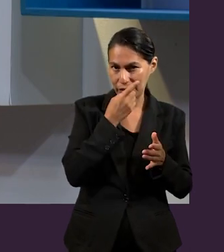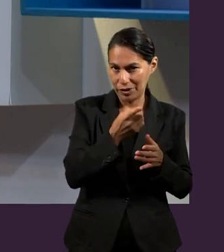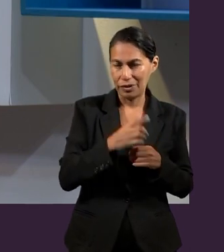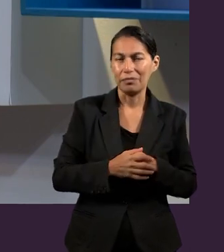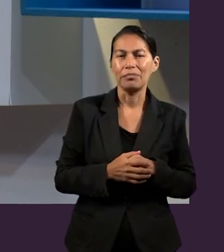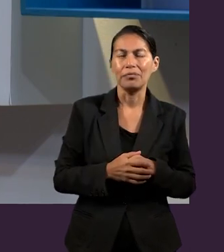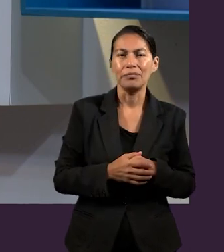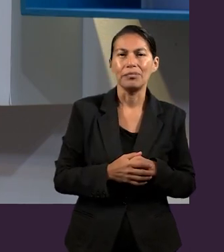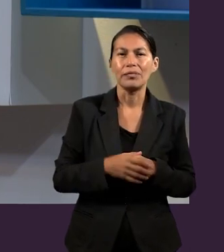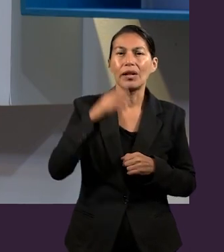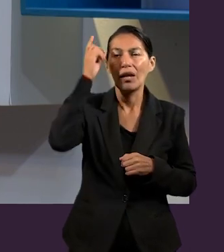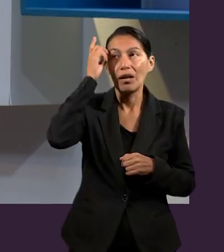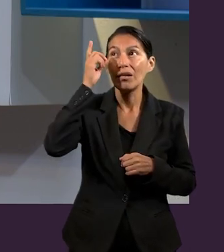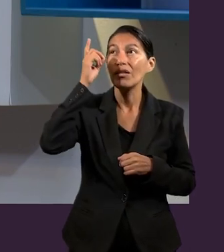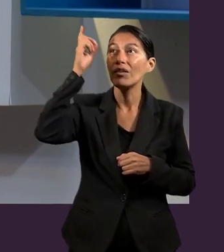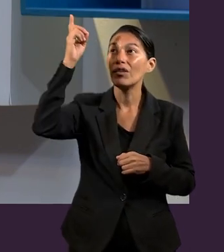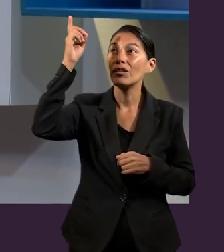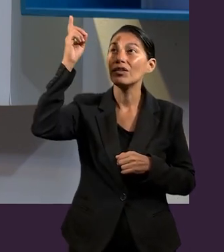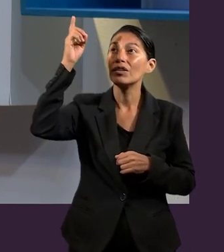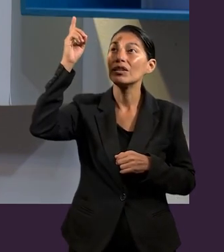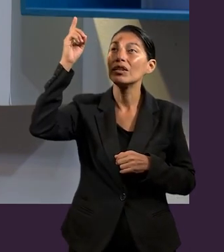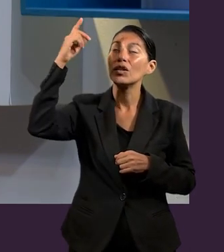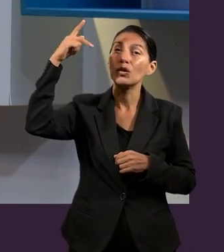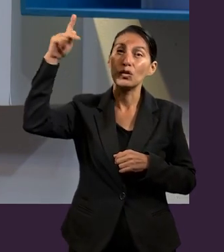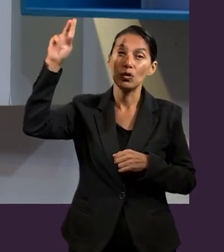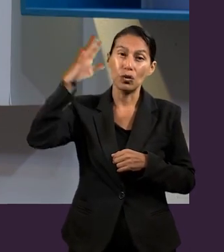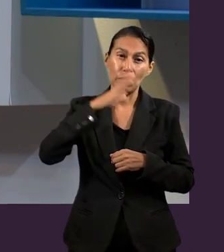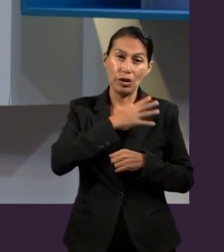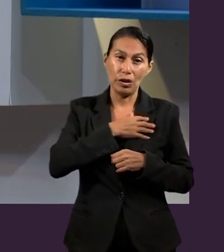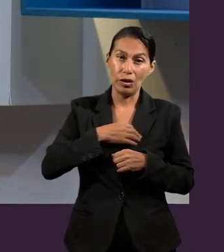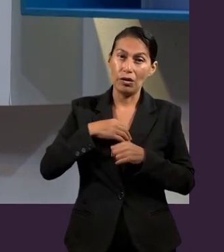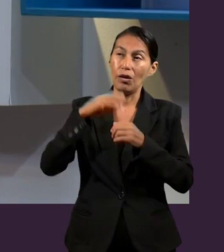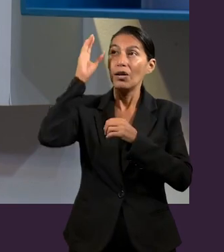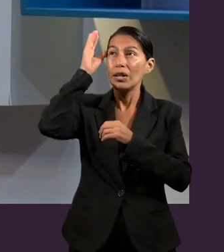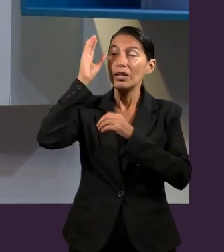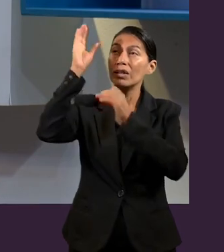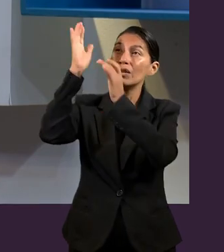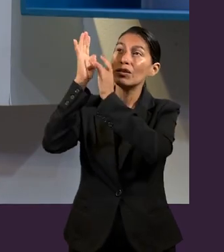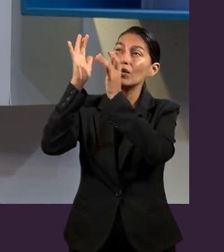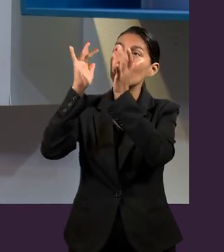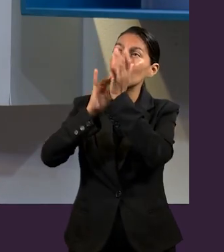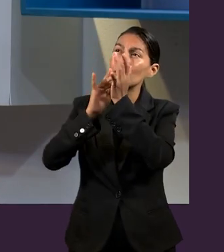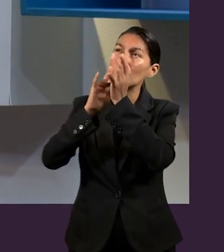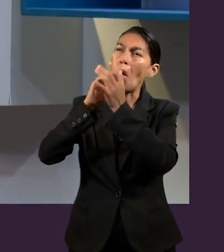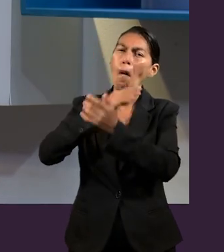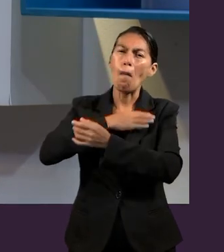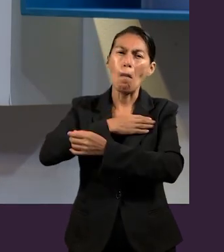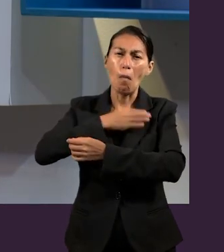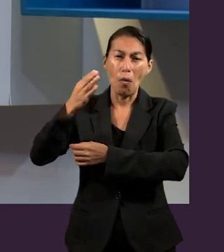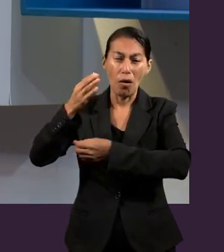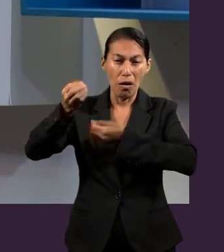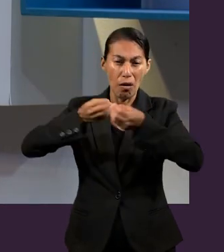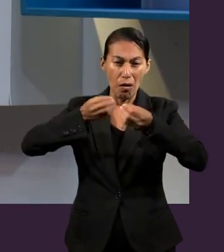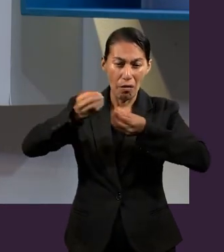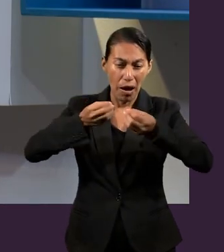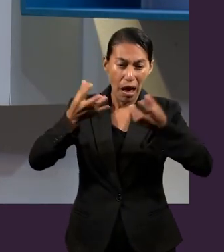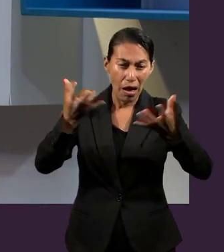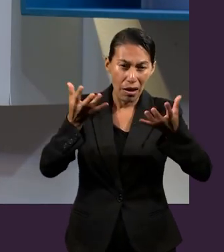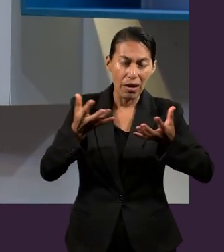que Dios, en Cristo Jesús, preparó buenas obras